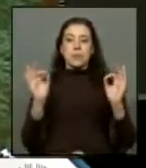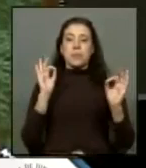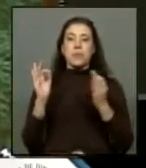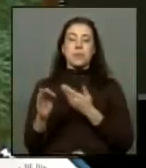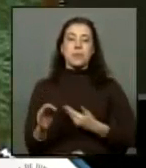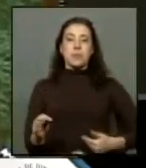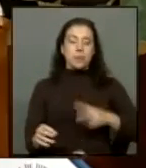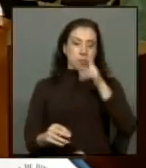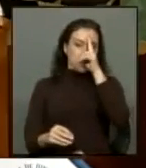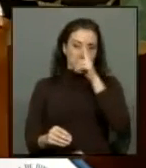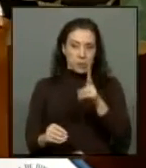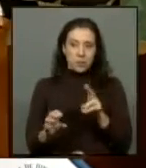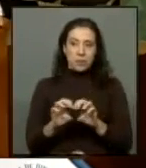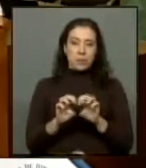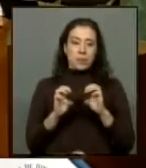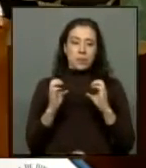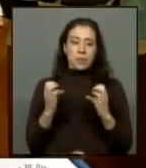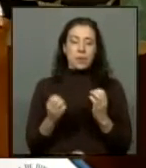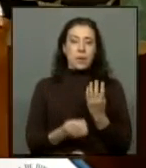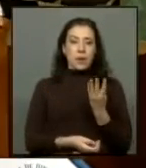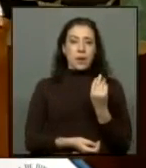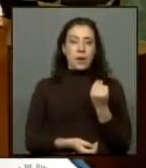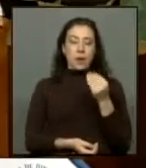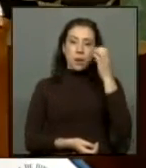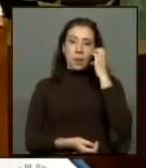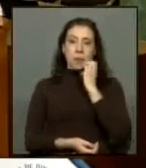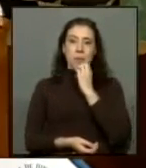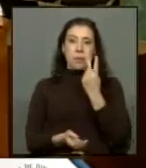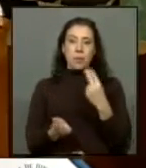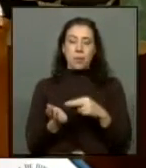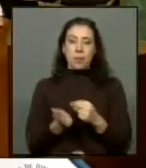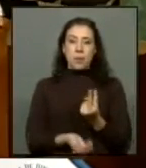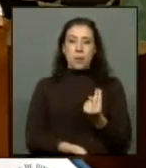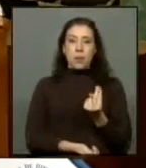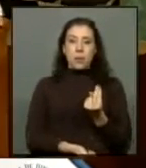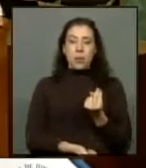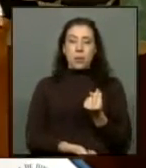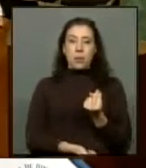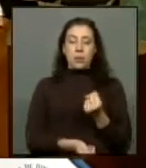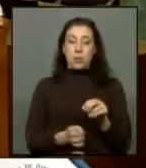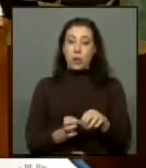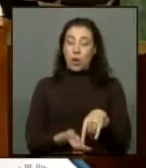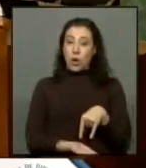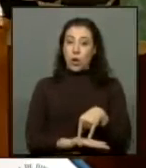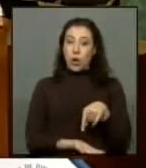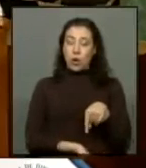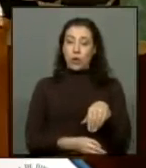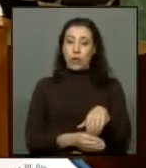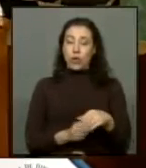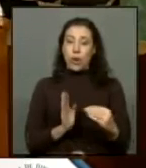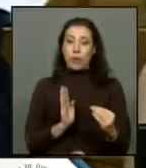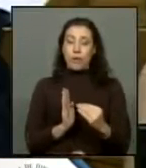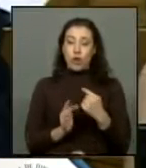Honorable Cámara. El 14 de mayo de 2012, este Parlamento, con el voto favorable mío entre ochos,